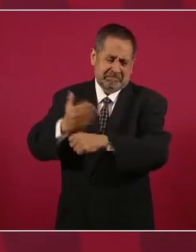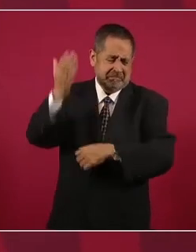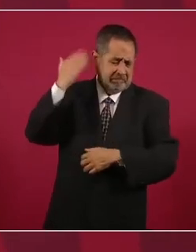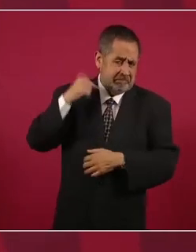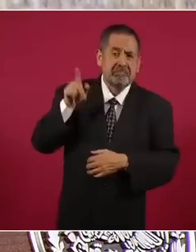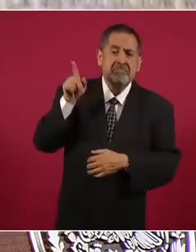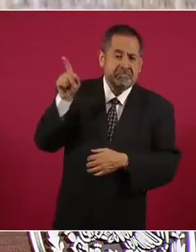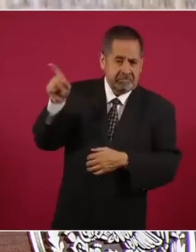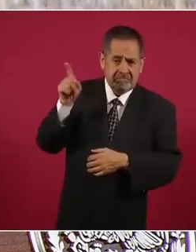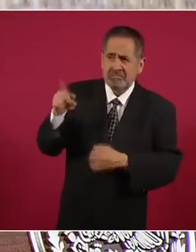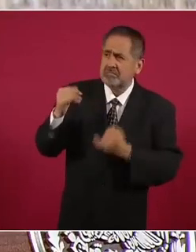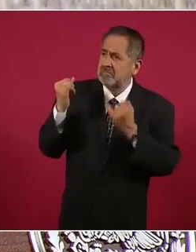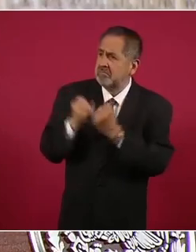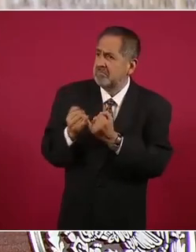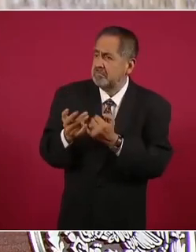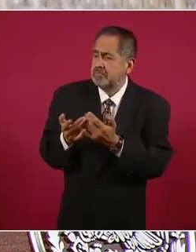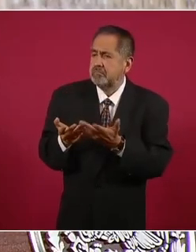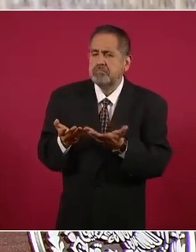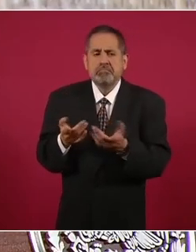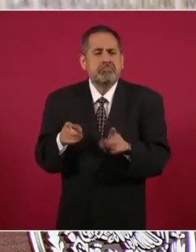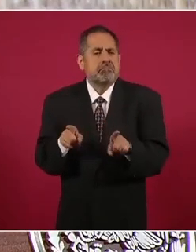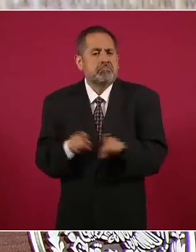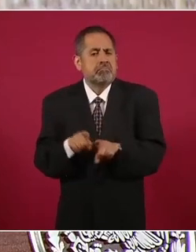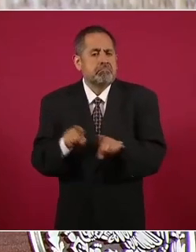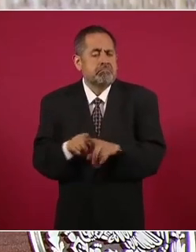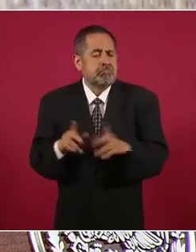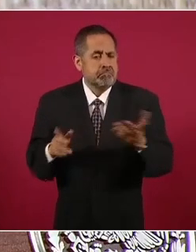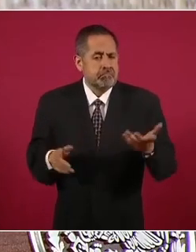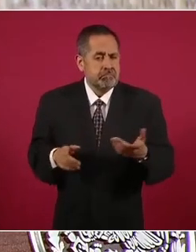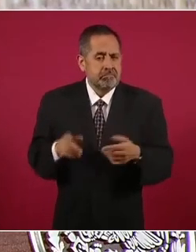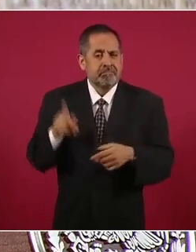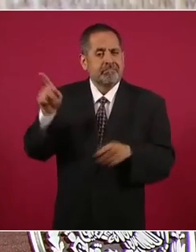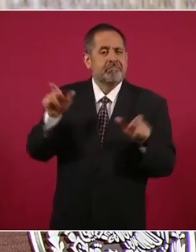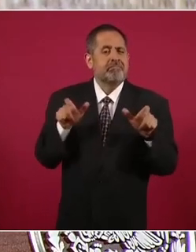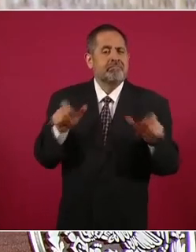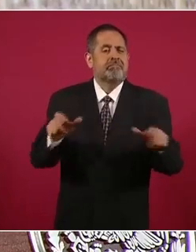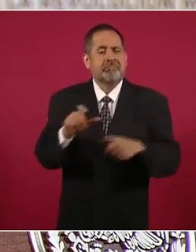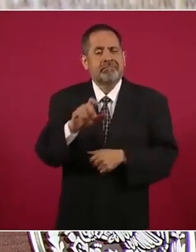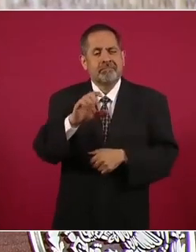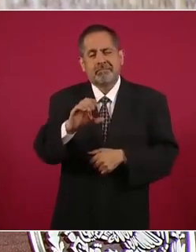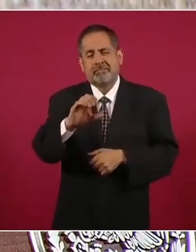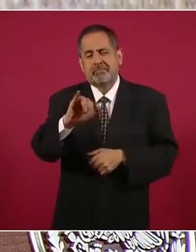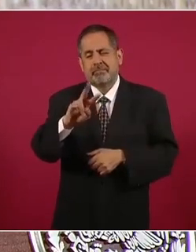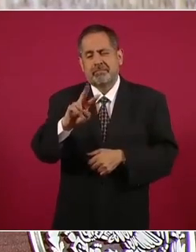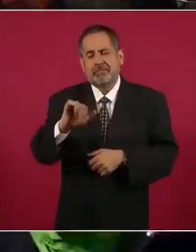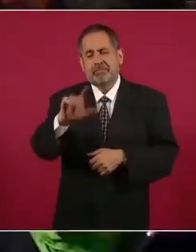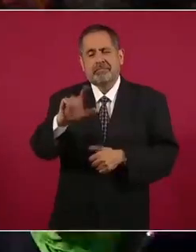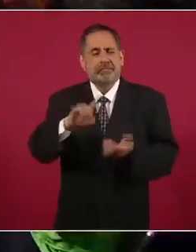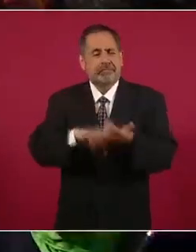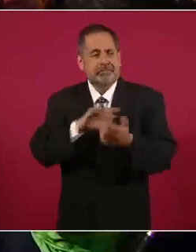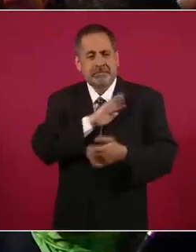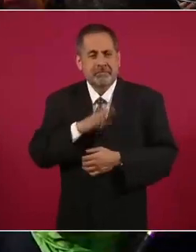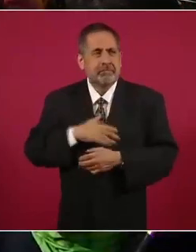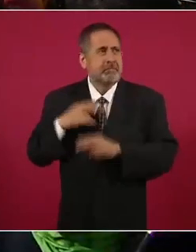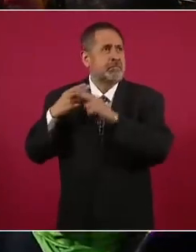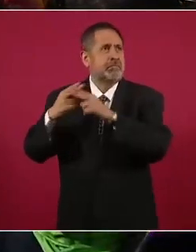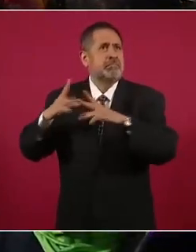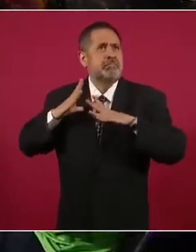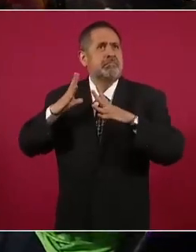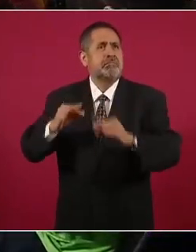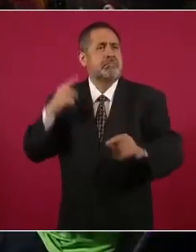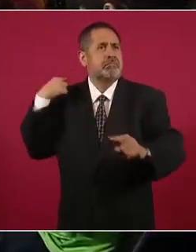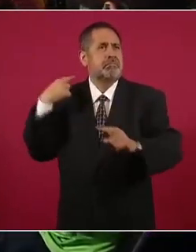décadas la Guardia Civil Española yo creo que tiene como 150 años